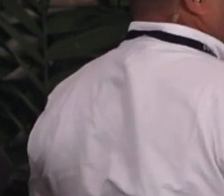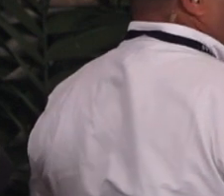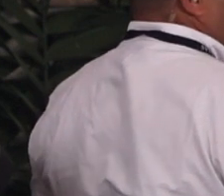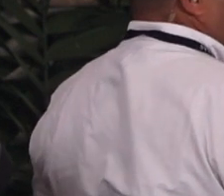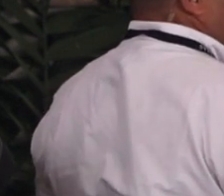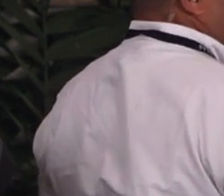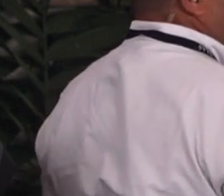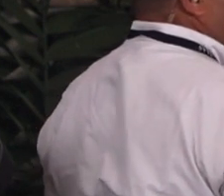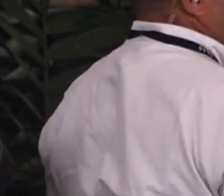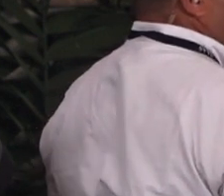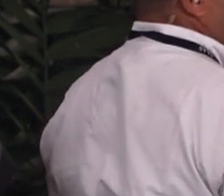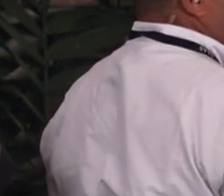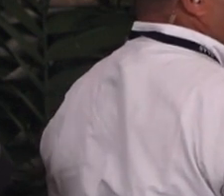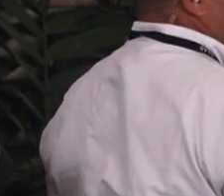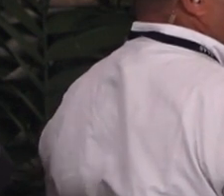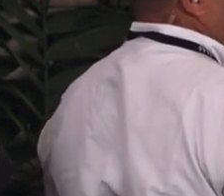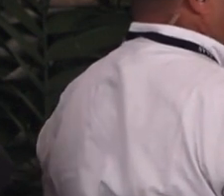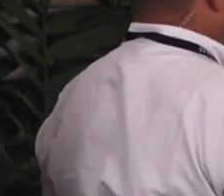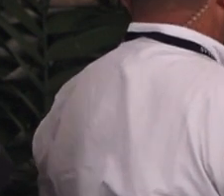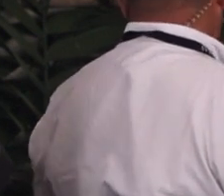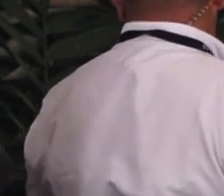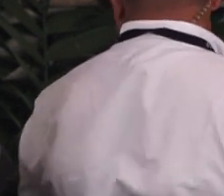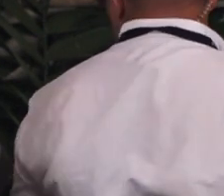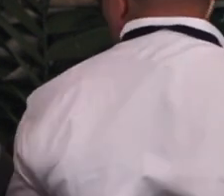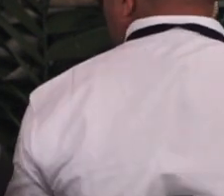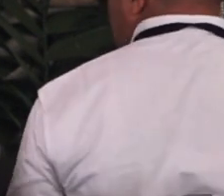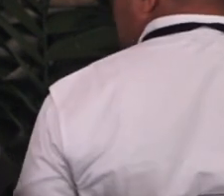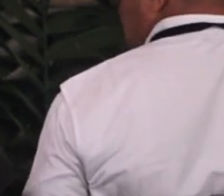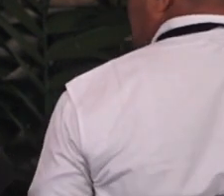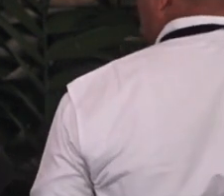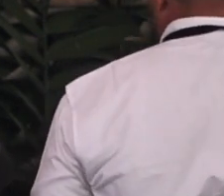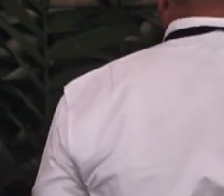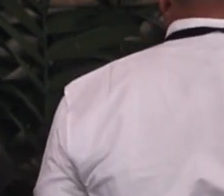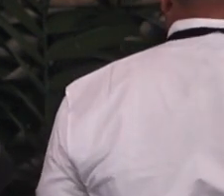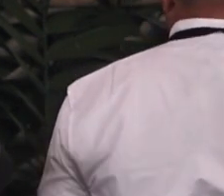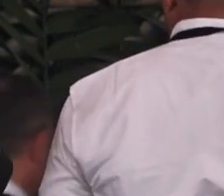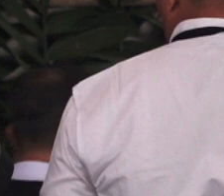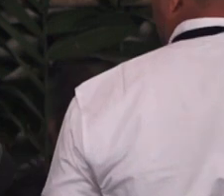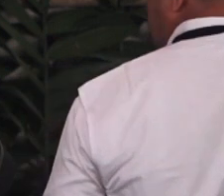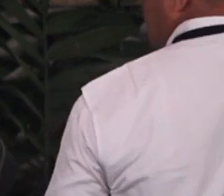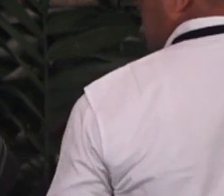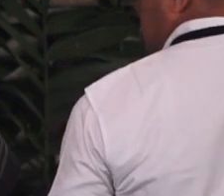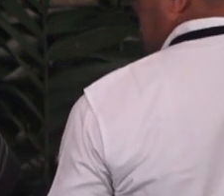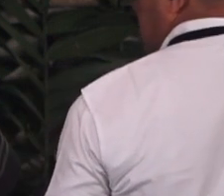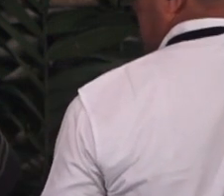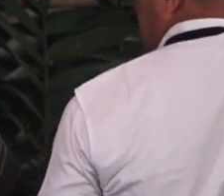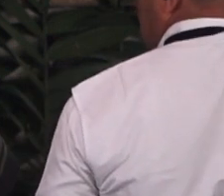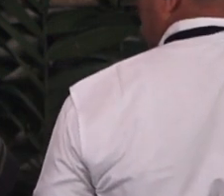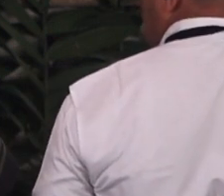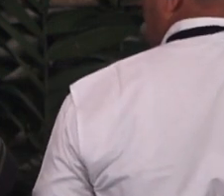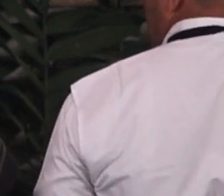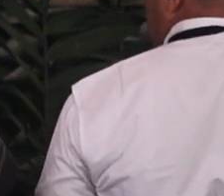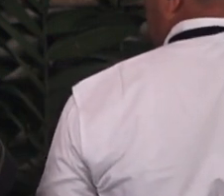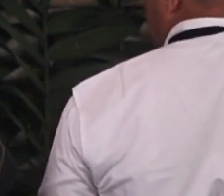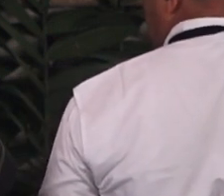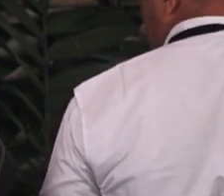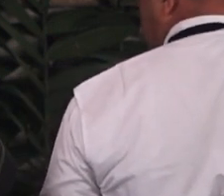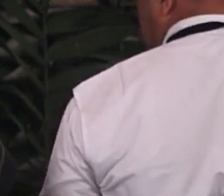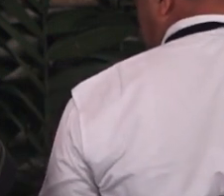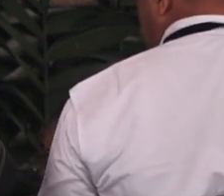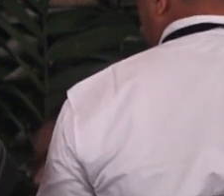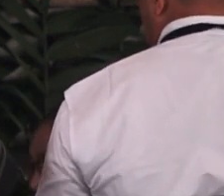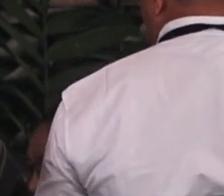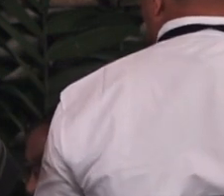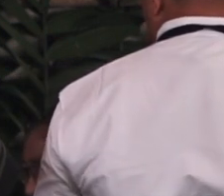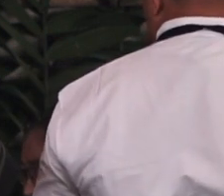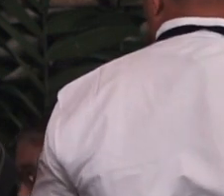agua y ríos, como condición para hacer realidad la luz comunitaria. Agradecemos que nos haya